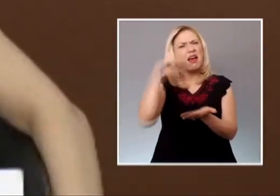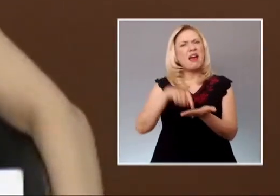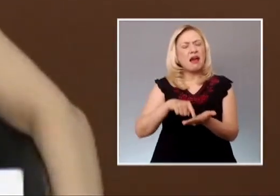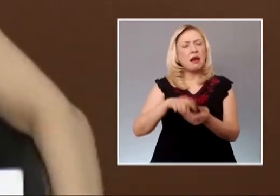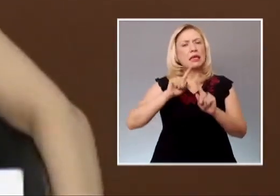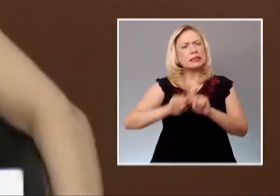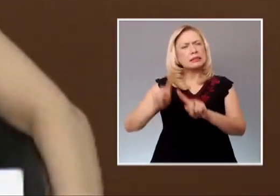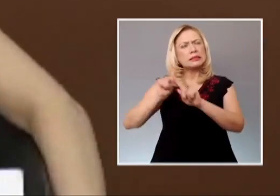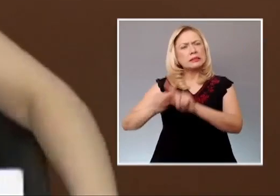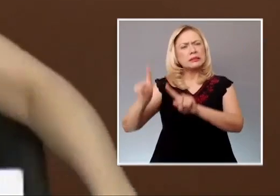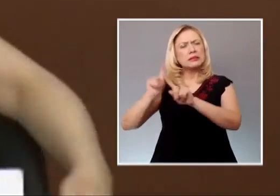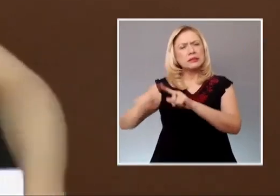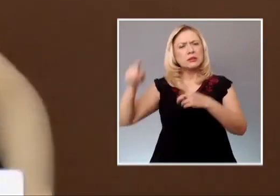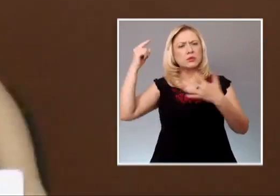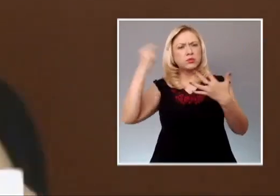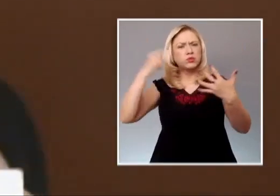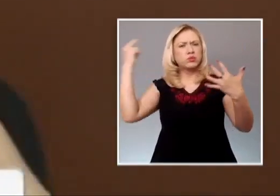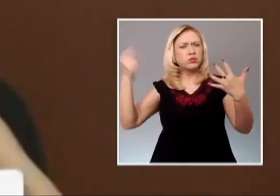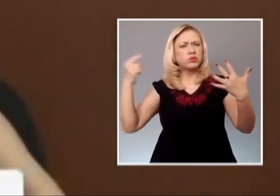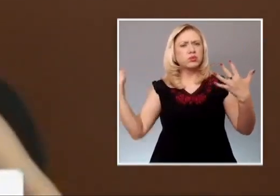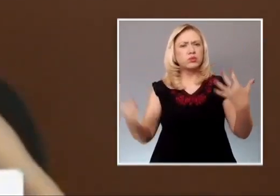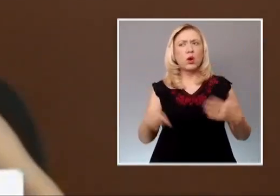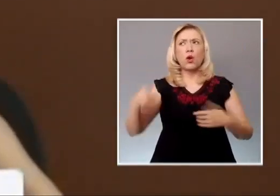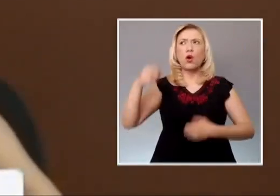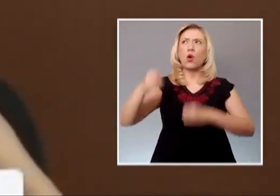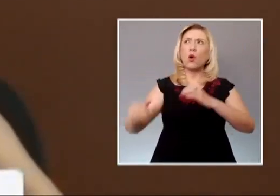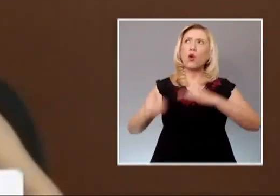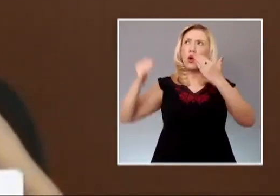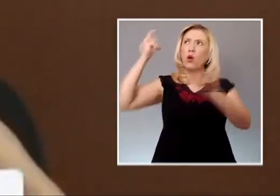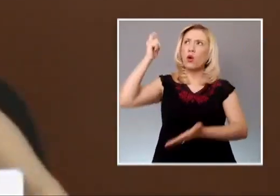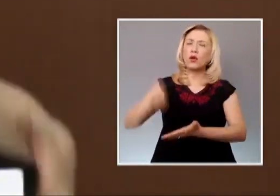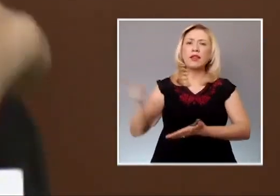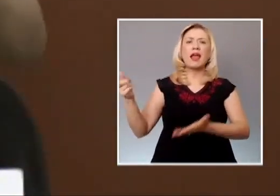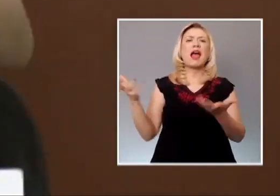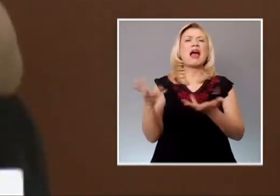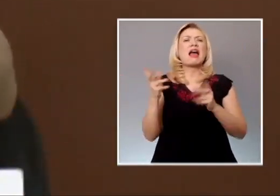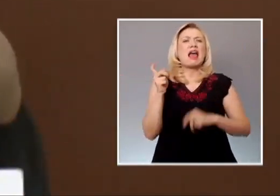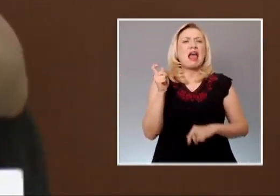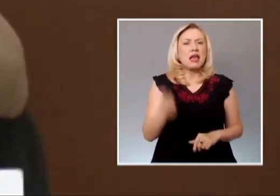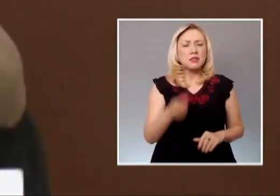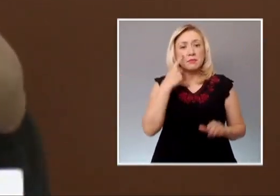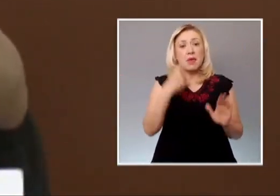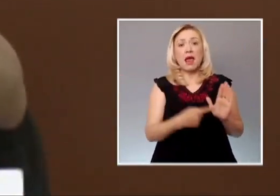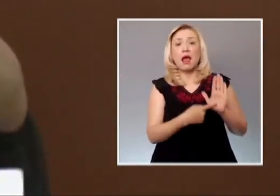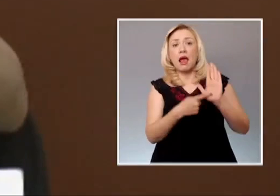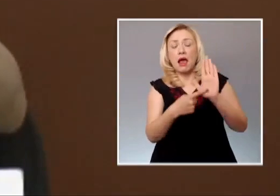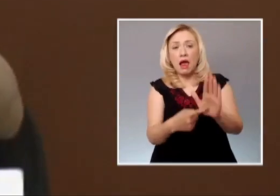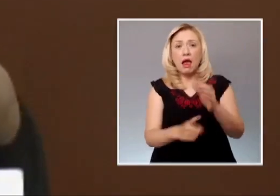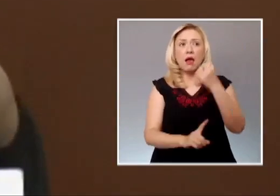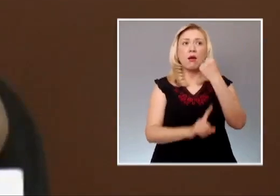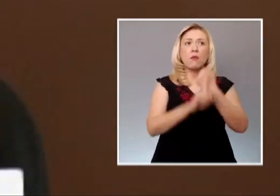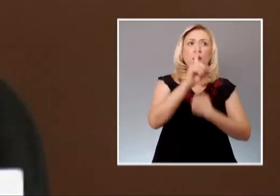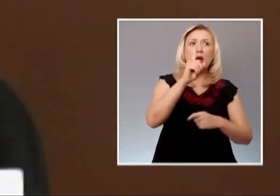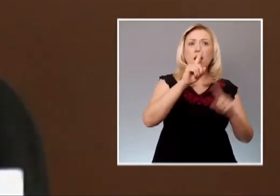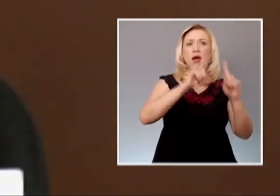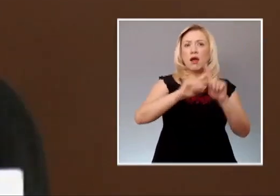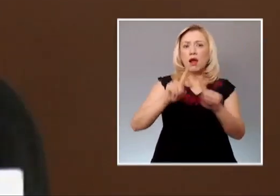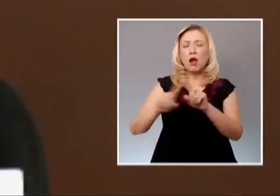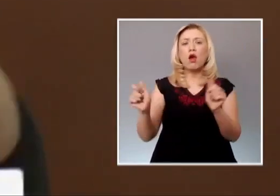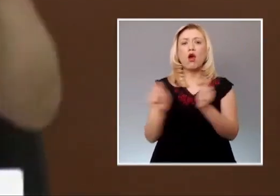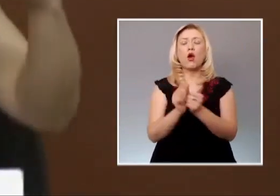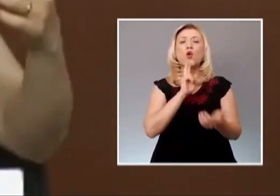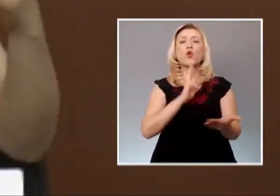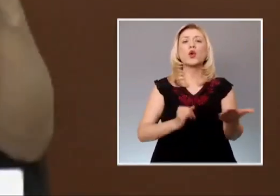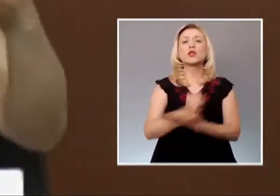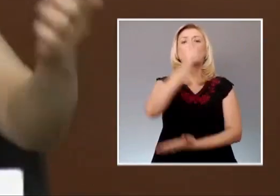los criterios de la Suprema Corte. Los cuadernos lo que hacen es presentarlos a través de líneas jurisprudenciales, es